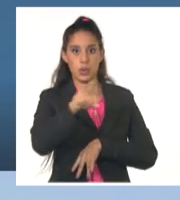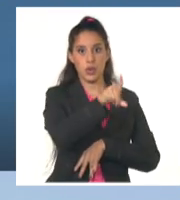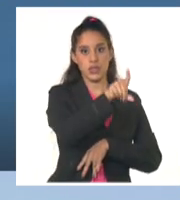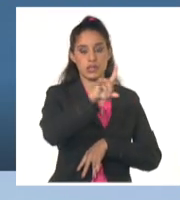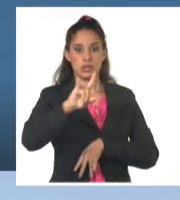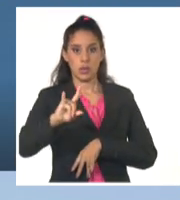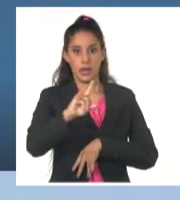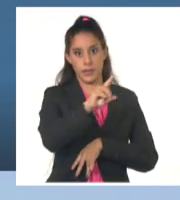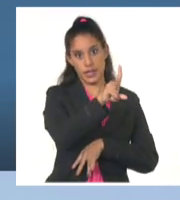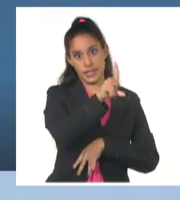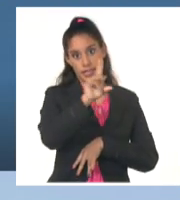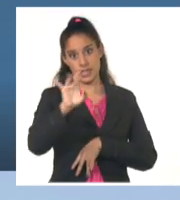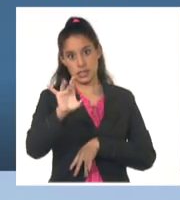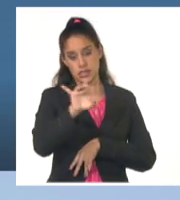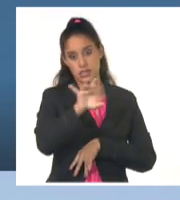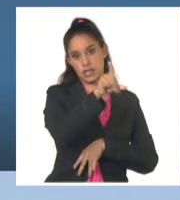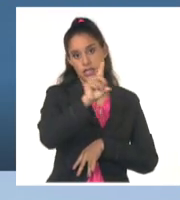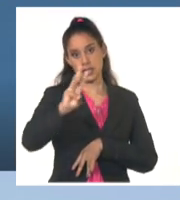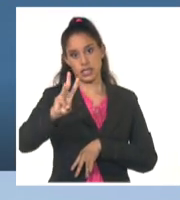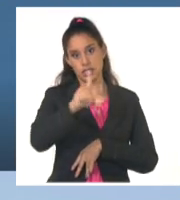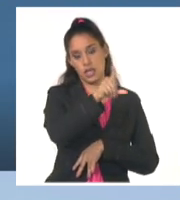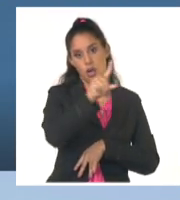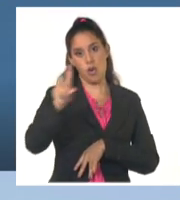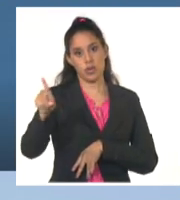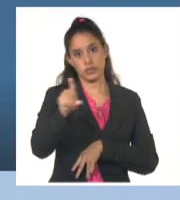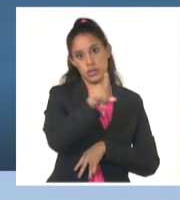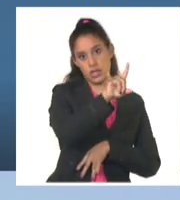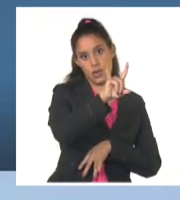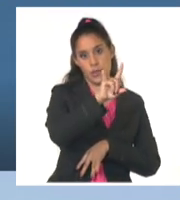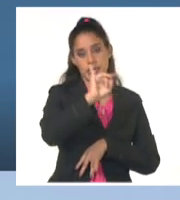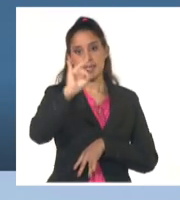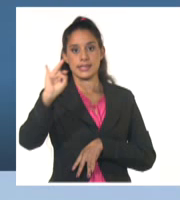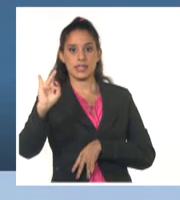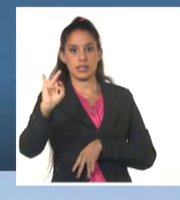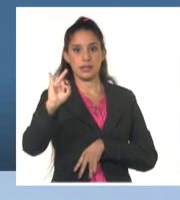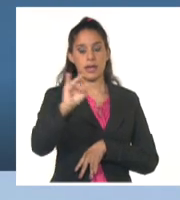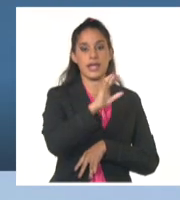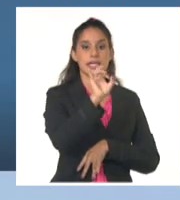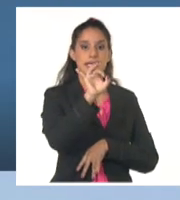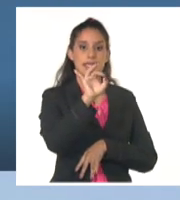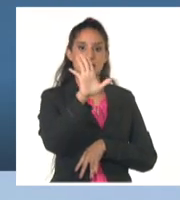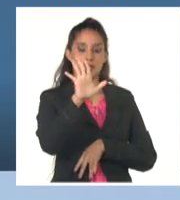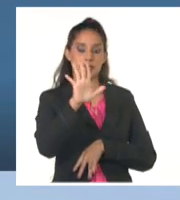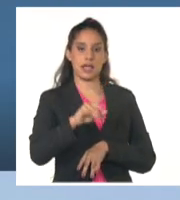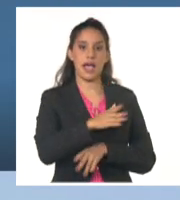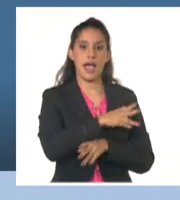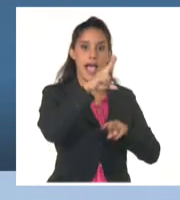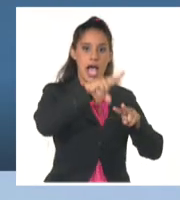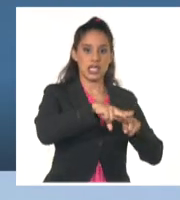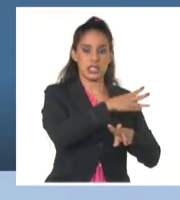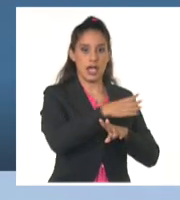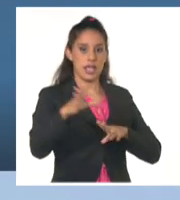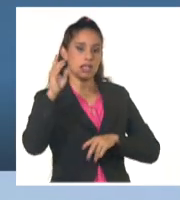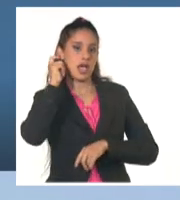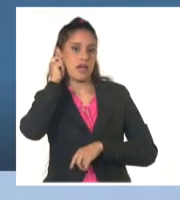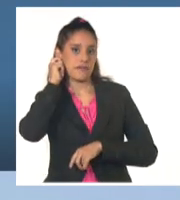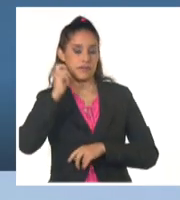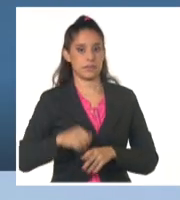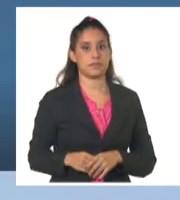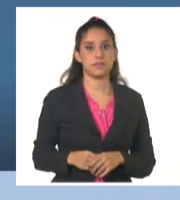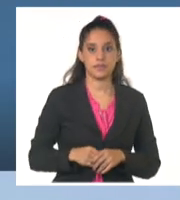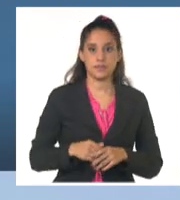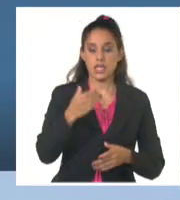diecisiete, quince, trece, once, novena, séptima y quinta desde H hasta F. Como vías